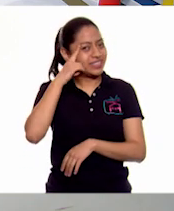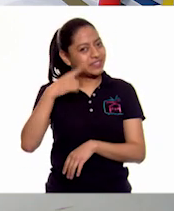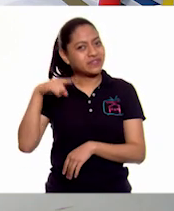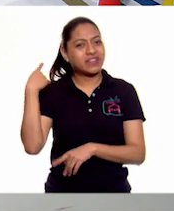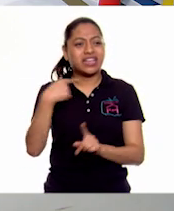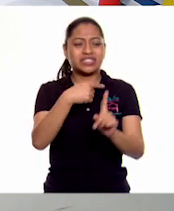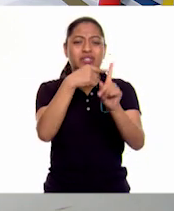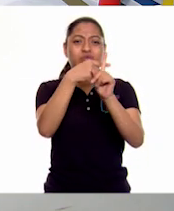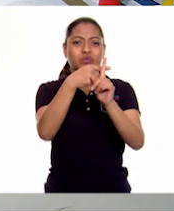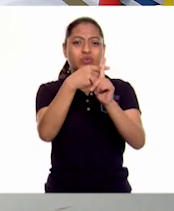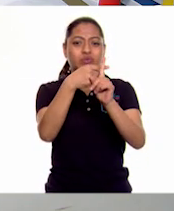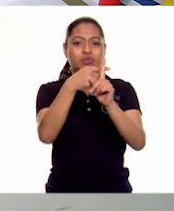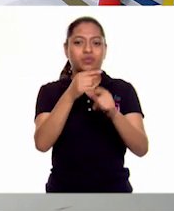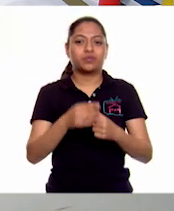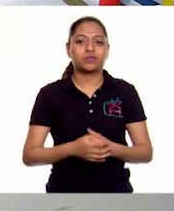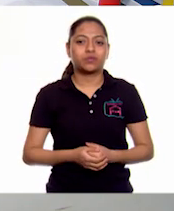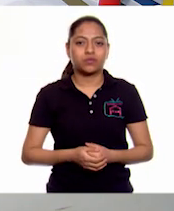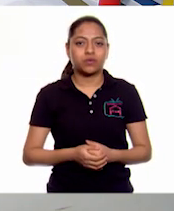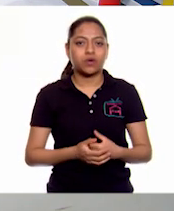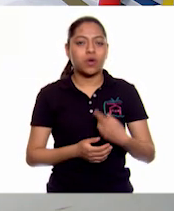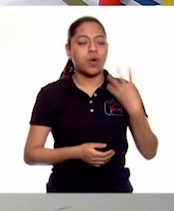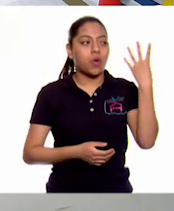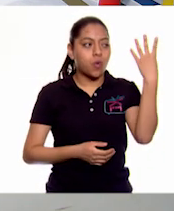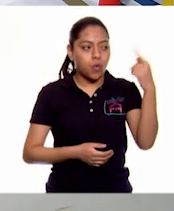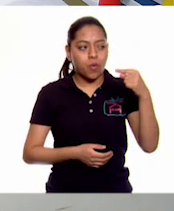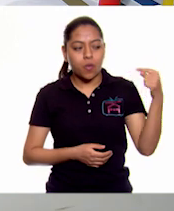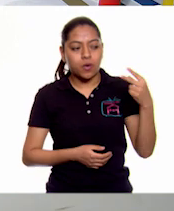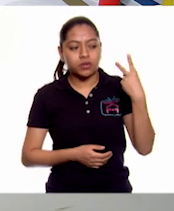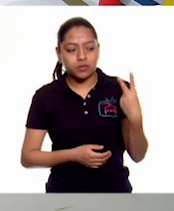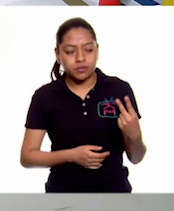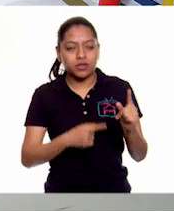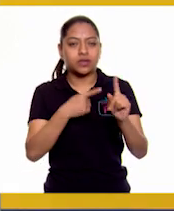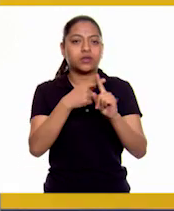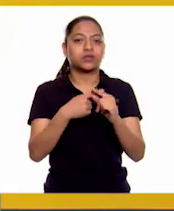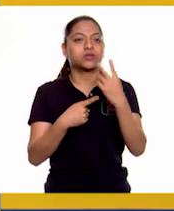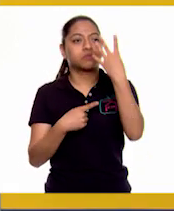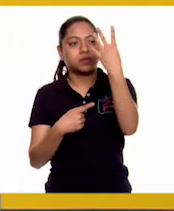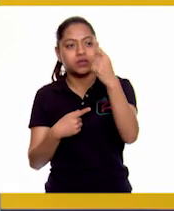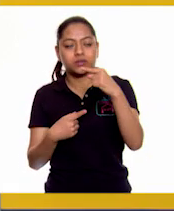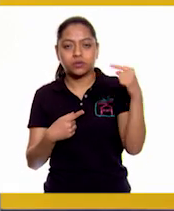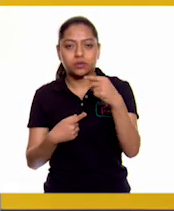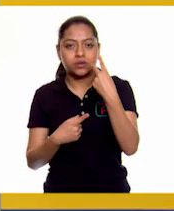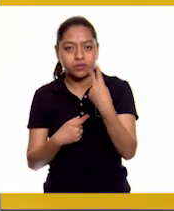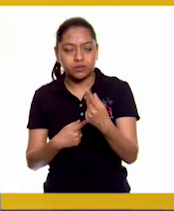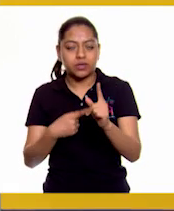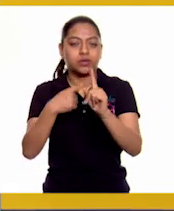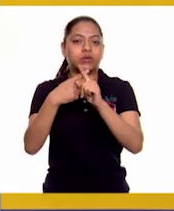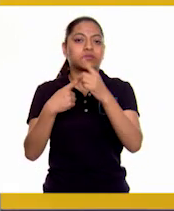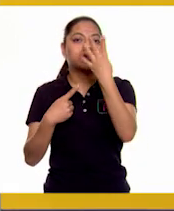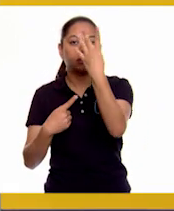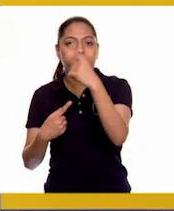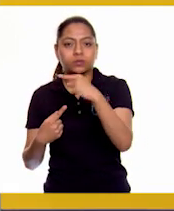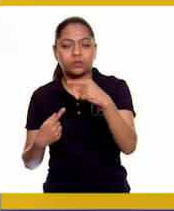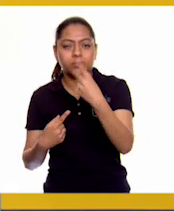los cuatro medios, cuatro medios, cuatro medios. También lo podemos resolver así.